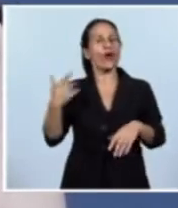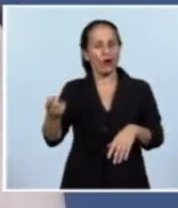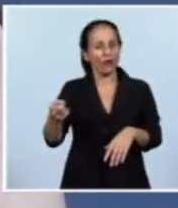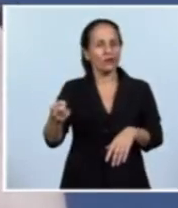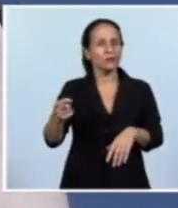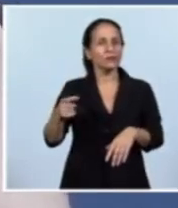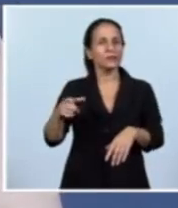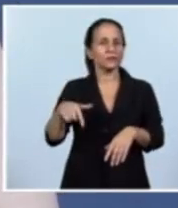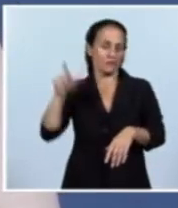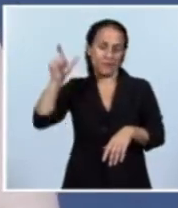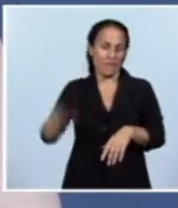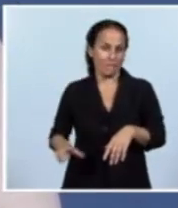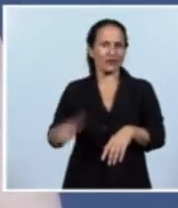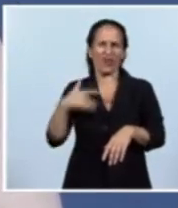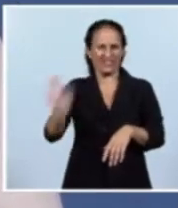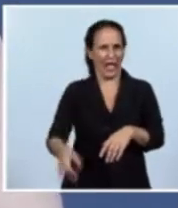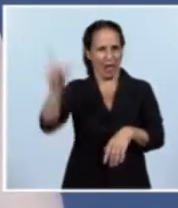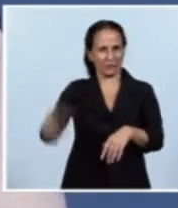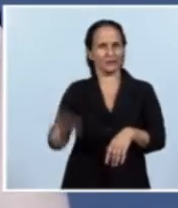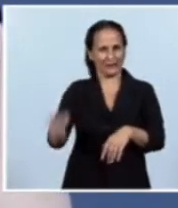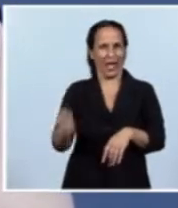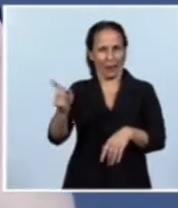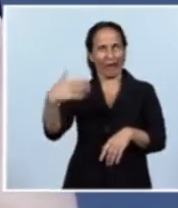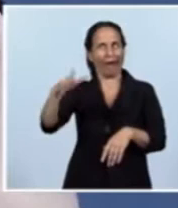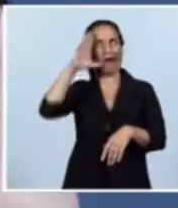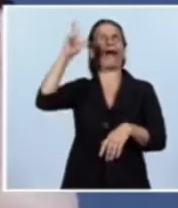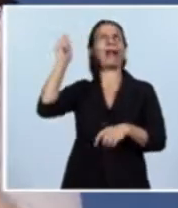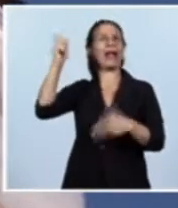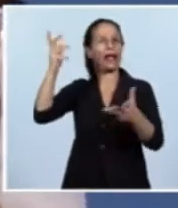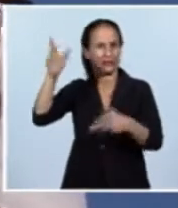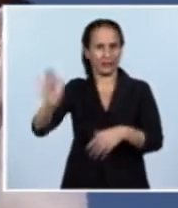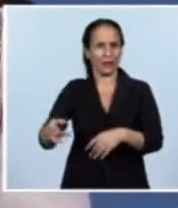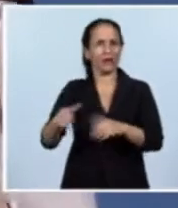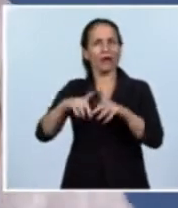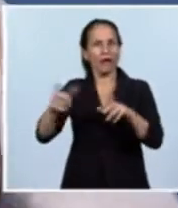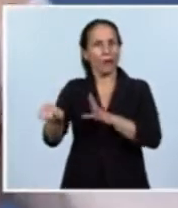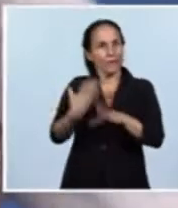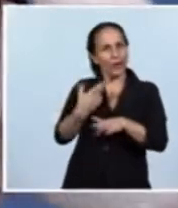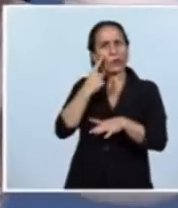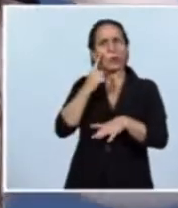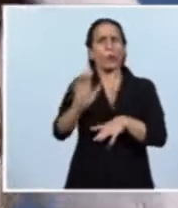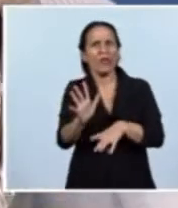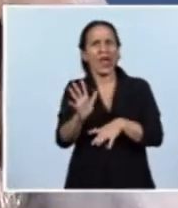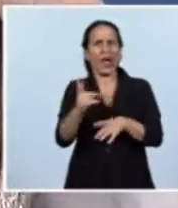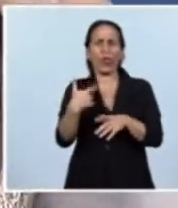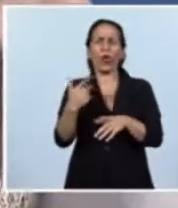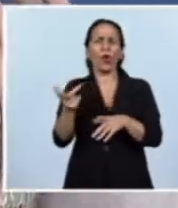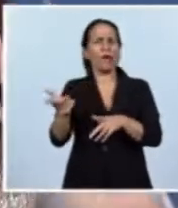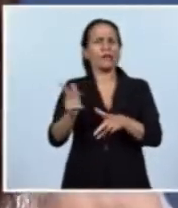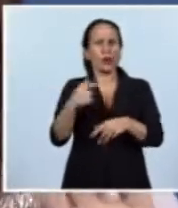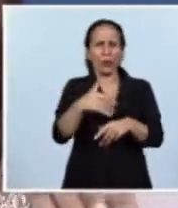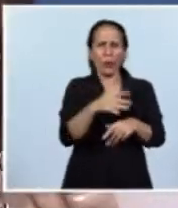persona que sabe de quién estoy hablando se va a acordar, me mandó una nota, Cristina, cuidado porque están diciendo que arreglan